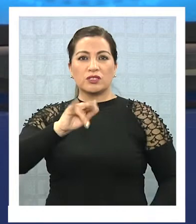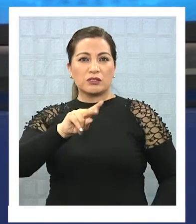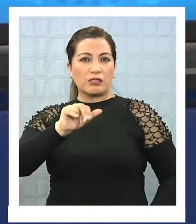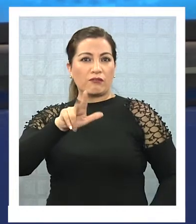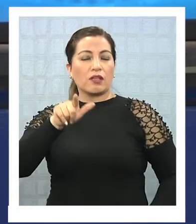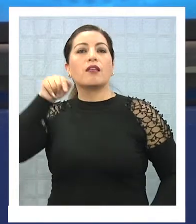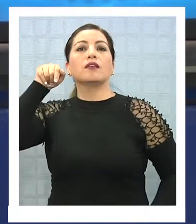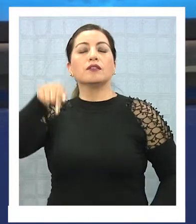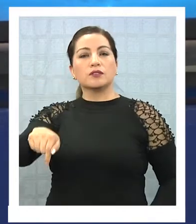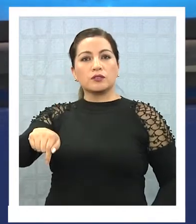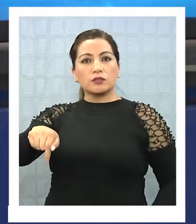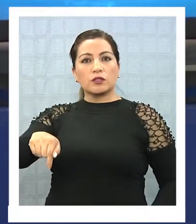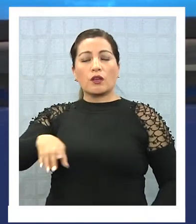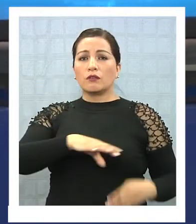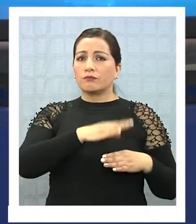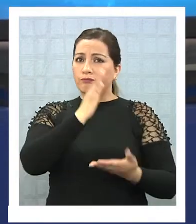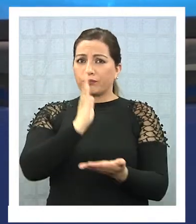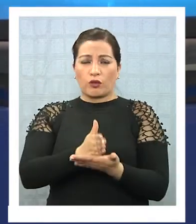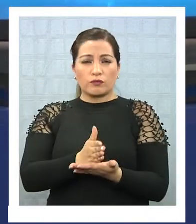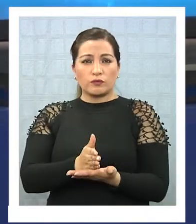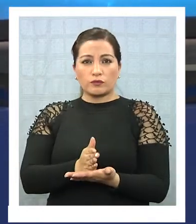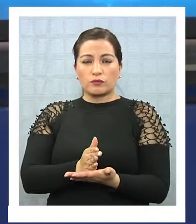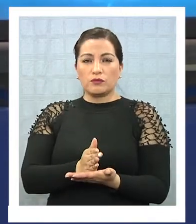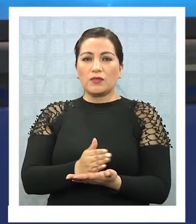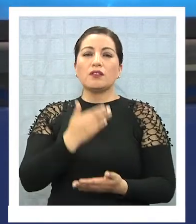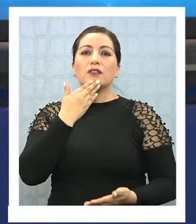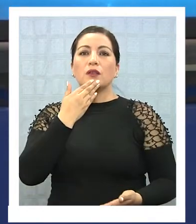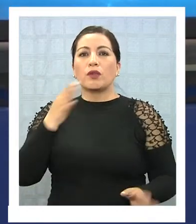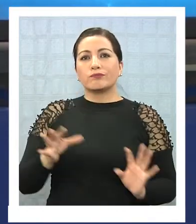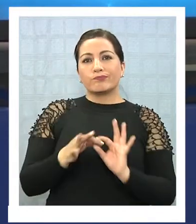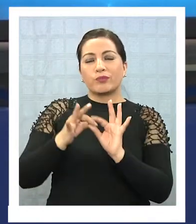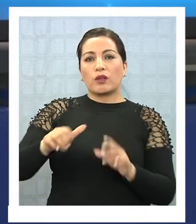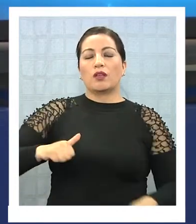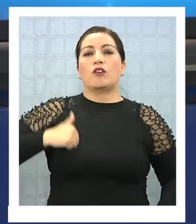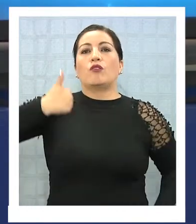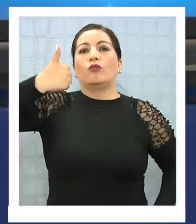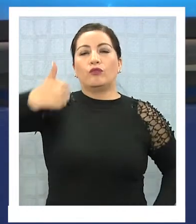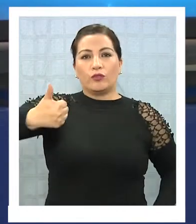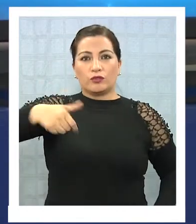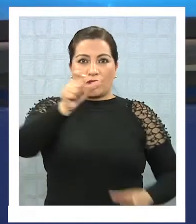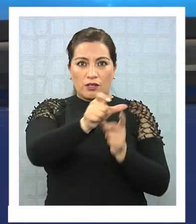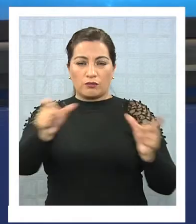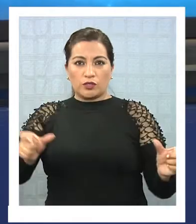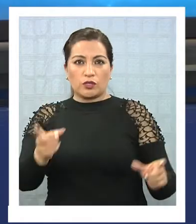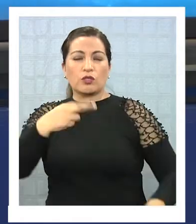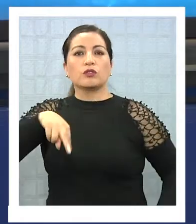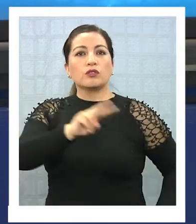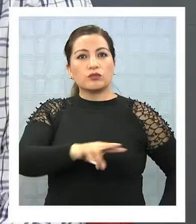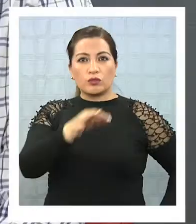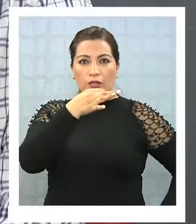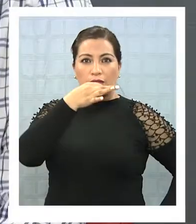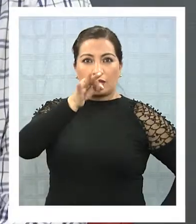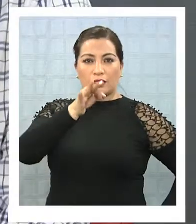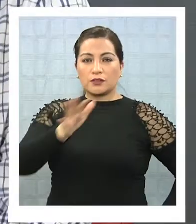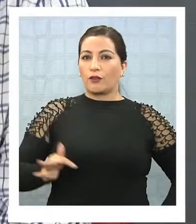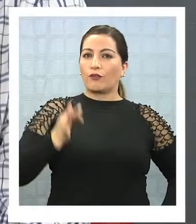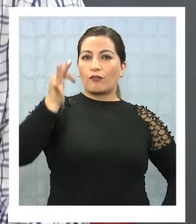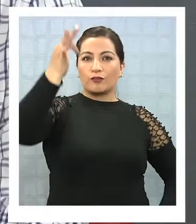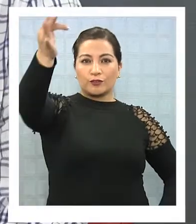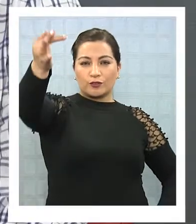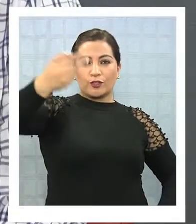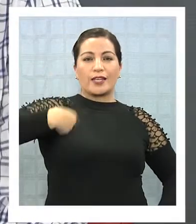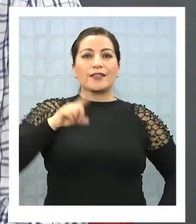indicativo, que nos obliga y que depende mucho de la voluntad de las personas, pero ante los escenarios que estamos describiendo, futuro